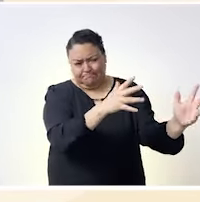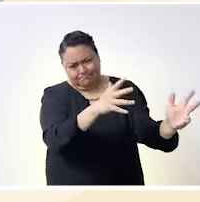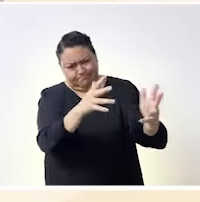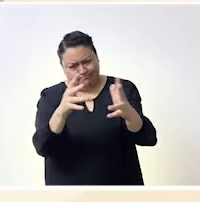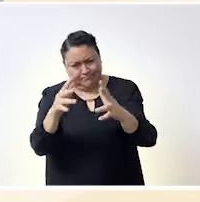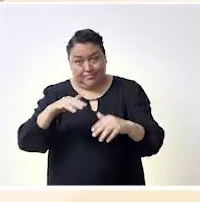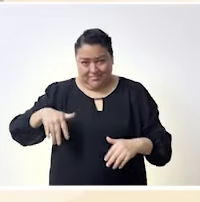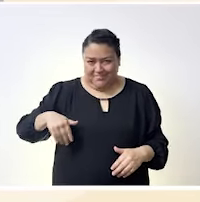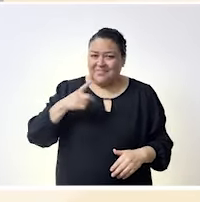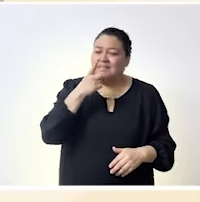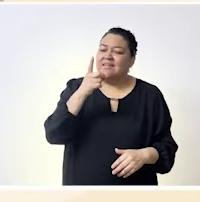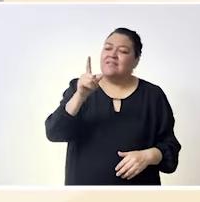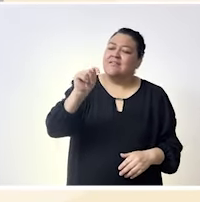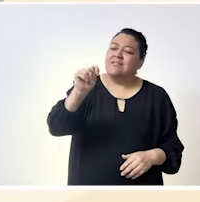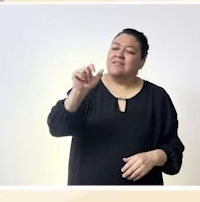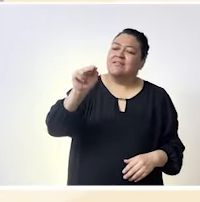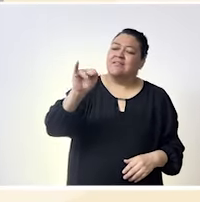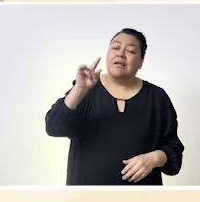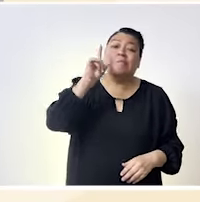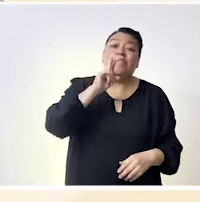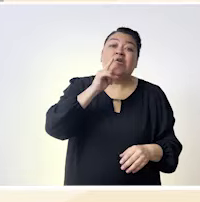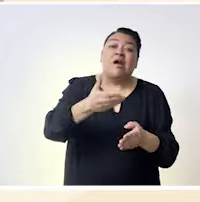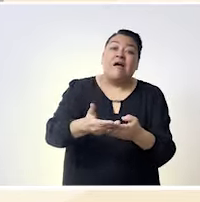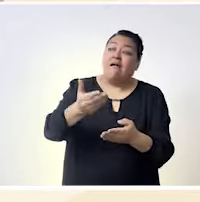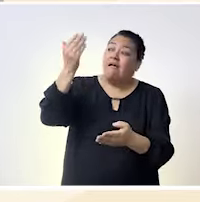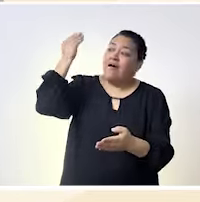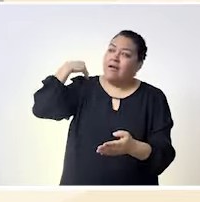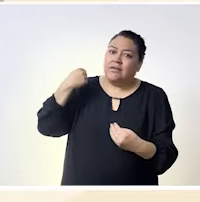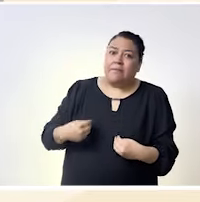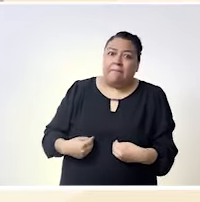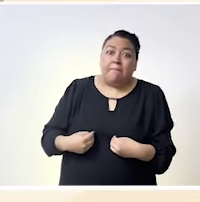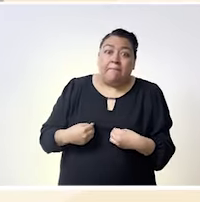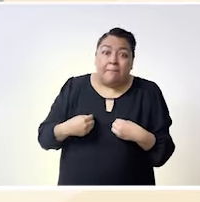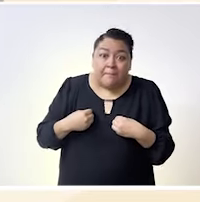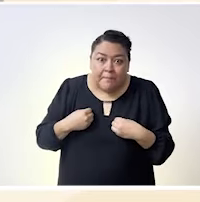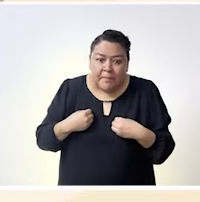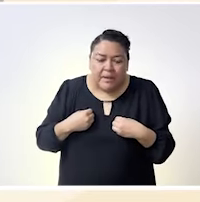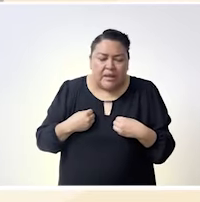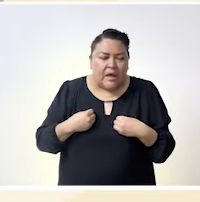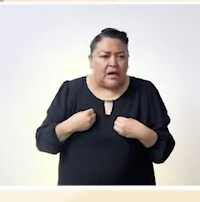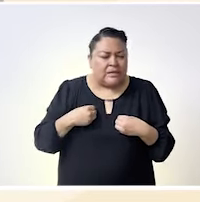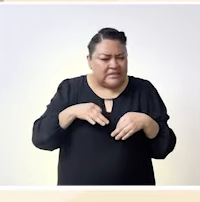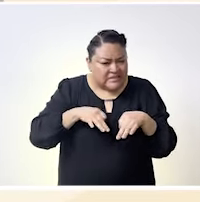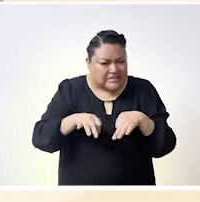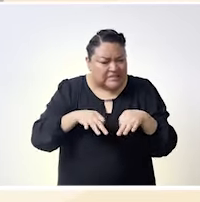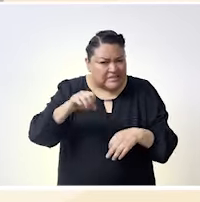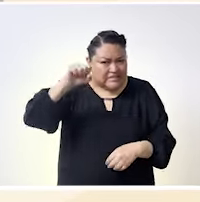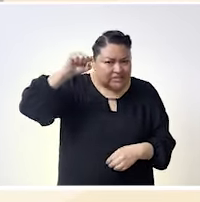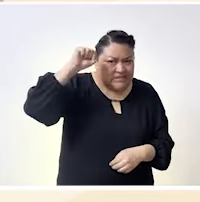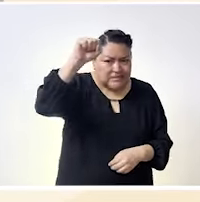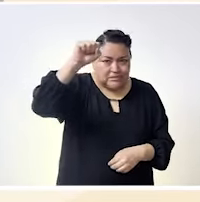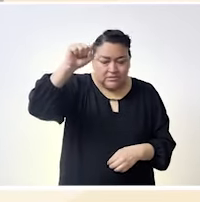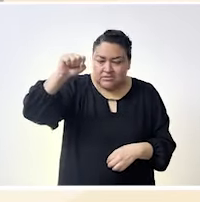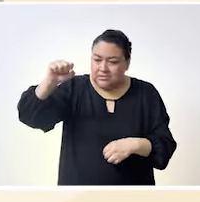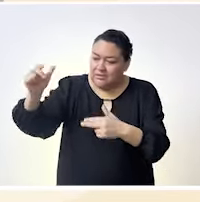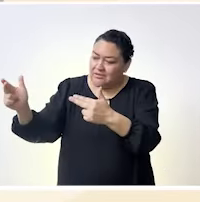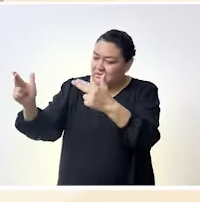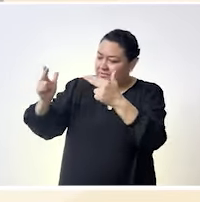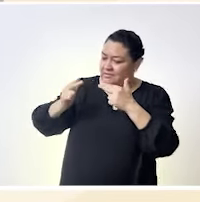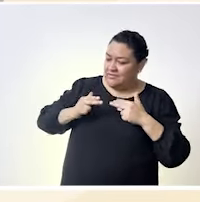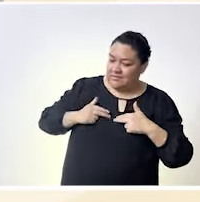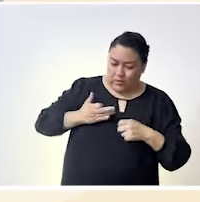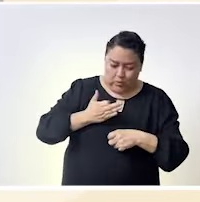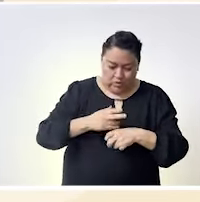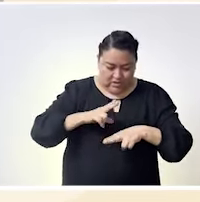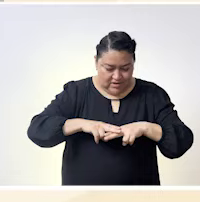decía Tania desde hace muchos años muchas mujeres han entregado su vida incluso para que nosotras podamos estar sentadas